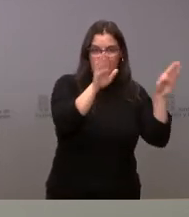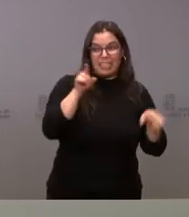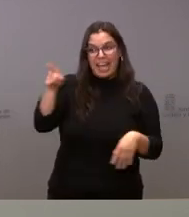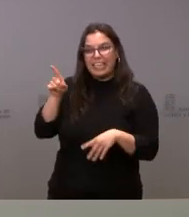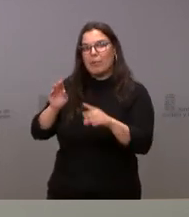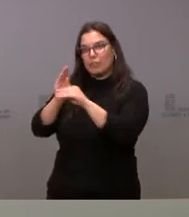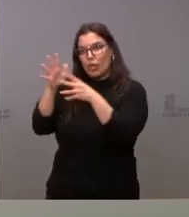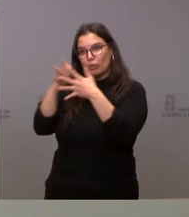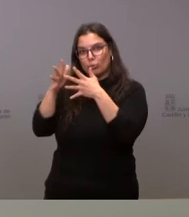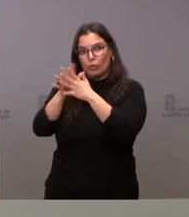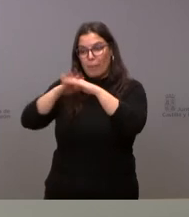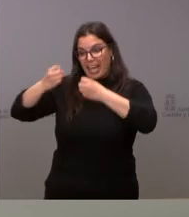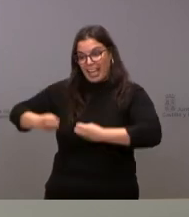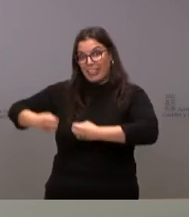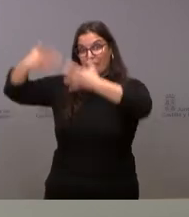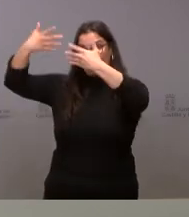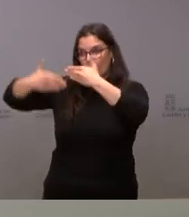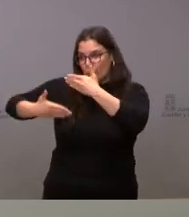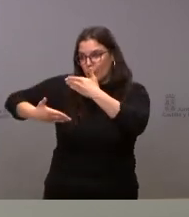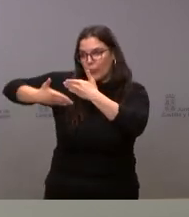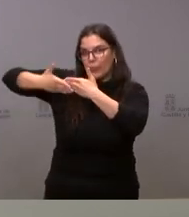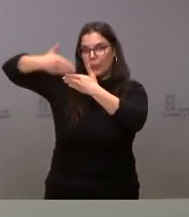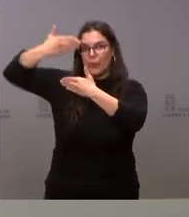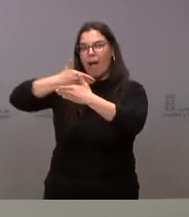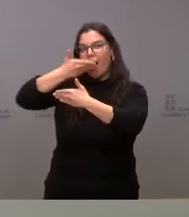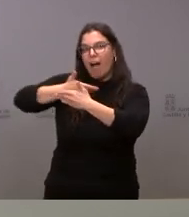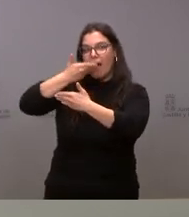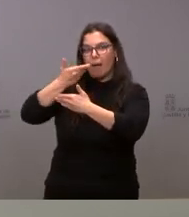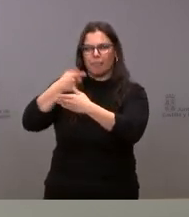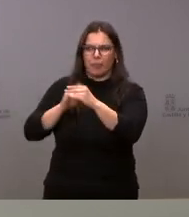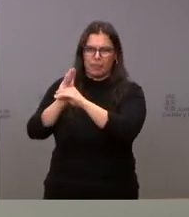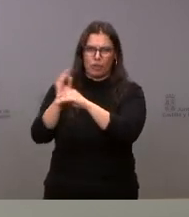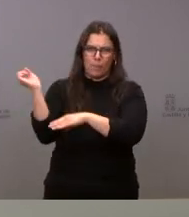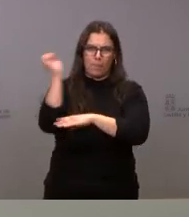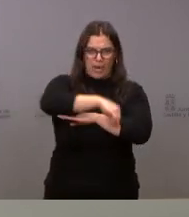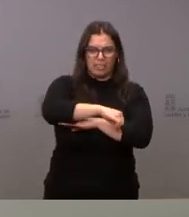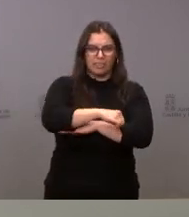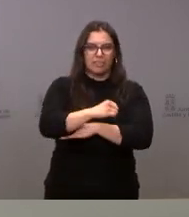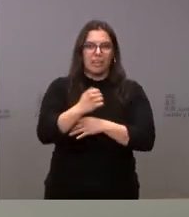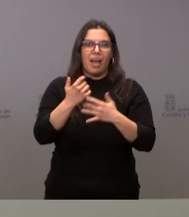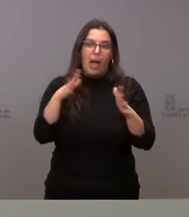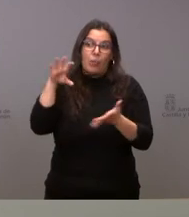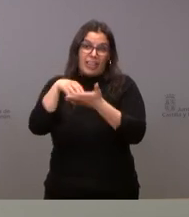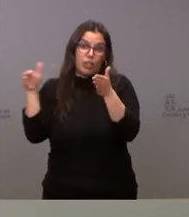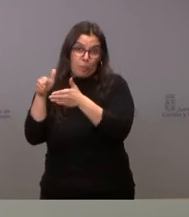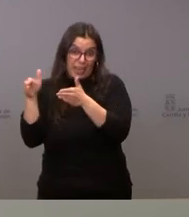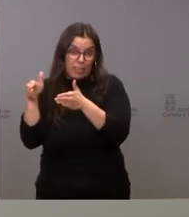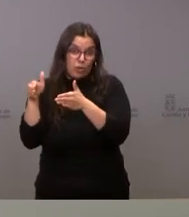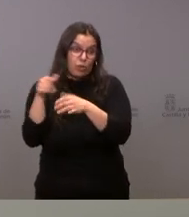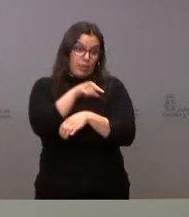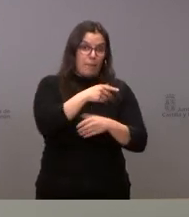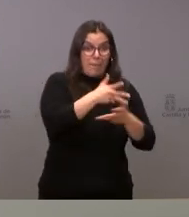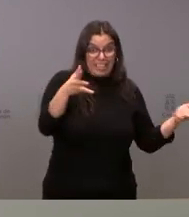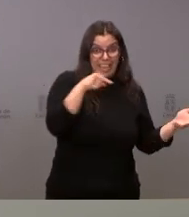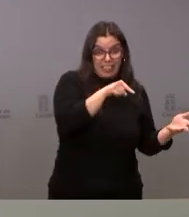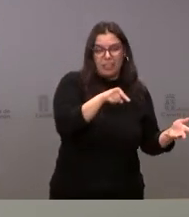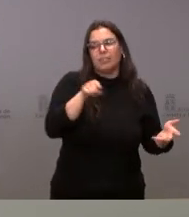de mejora del edificio con una inversión claramente muy superior a pesar de ser un centro más pequeño que el que hablábamos en